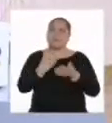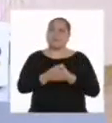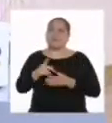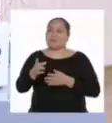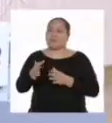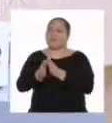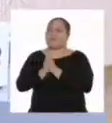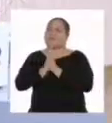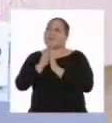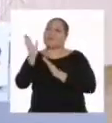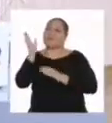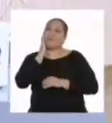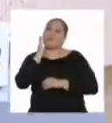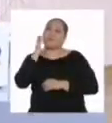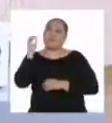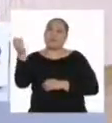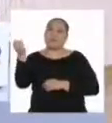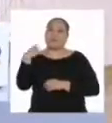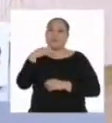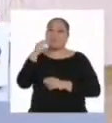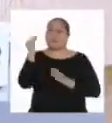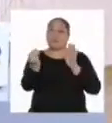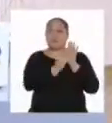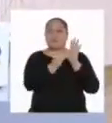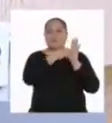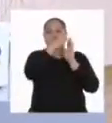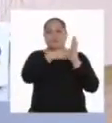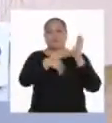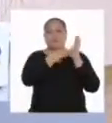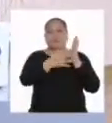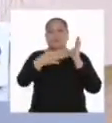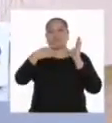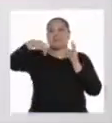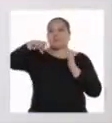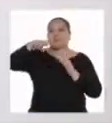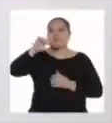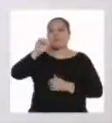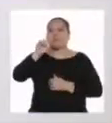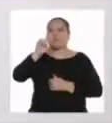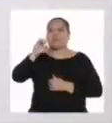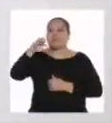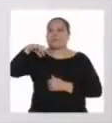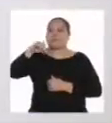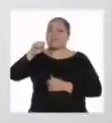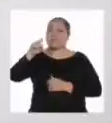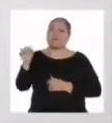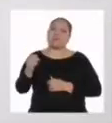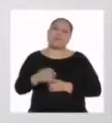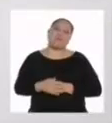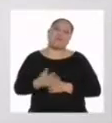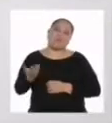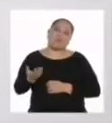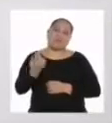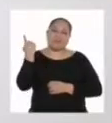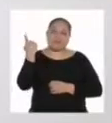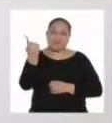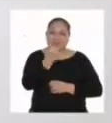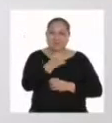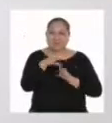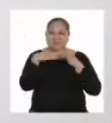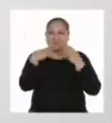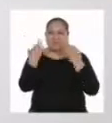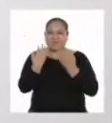que le pido algo a mi mamá, me dice que ese gasto no está contemplado dentro de su presupuesto. Es que cada